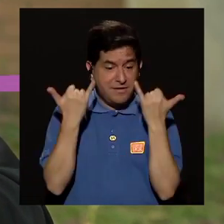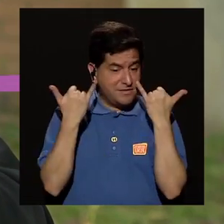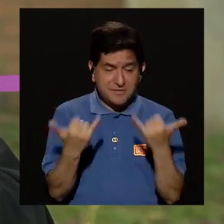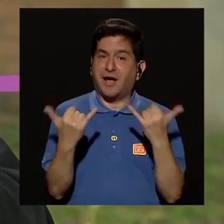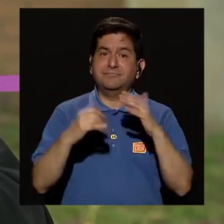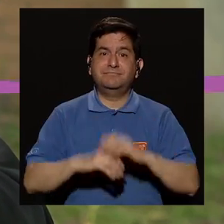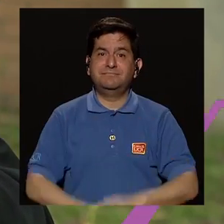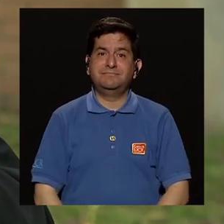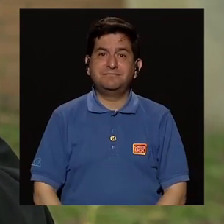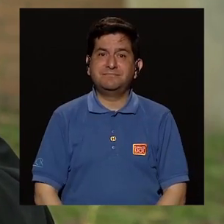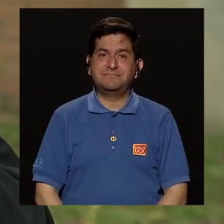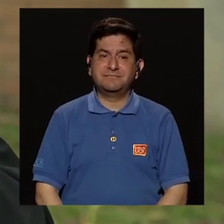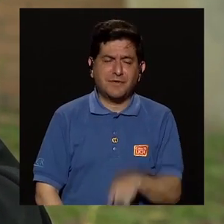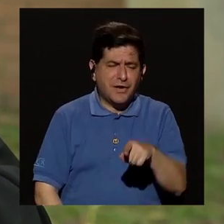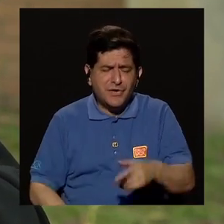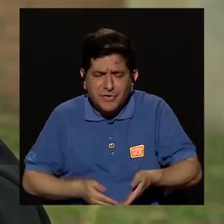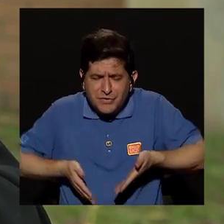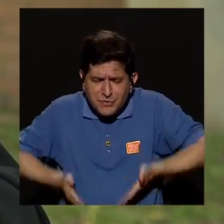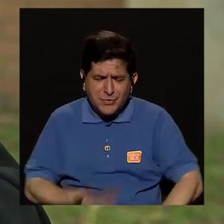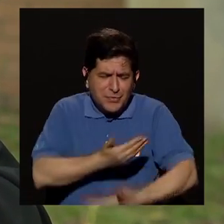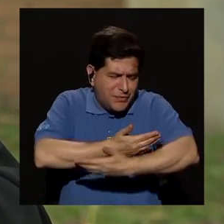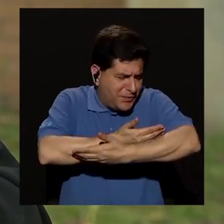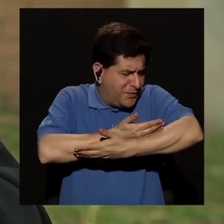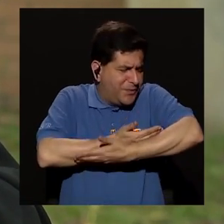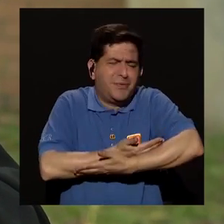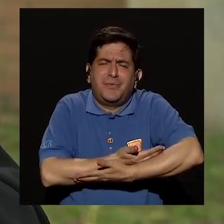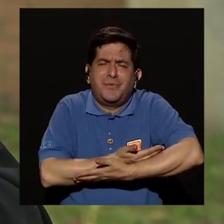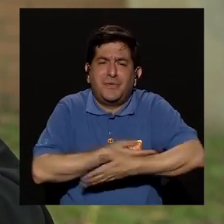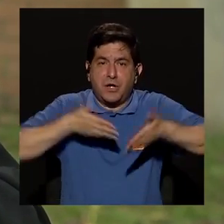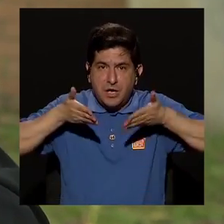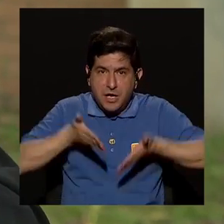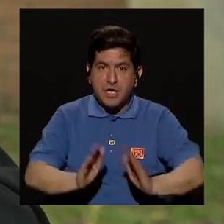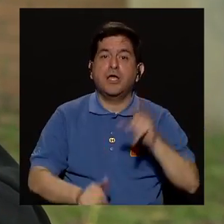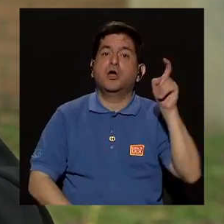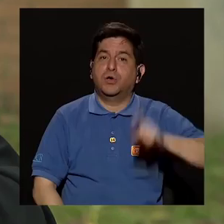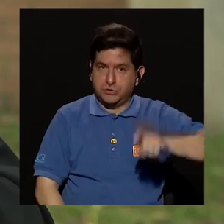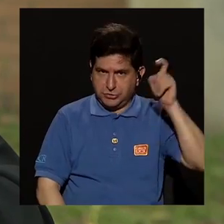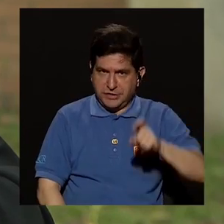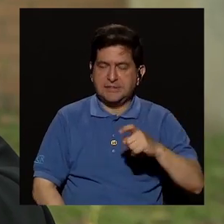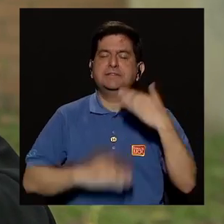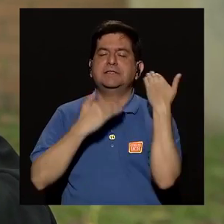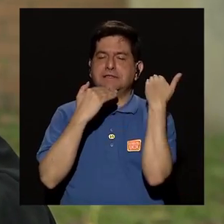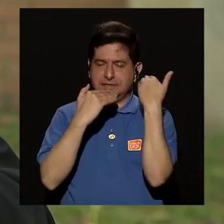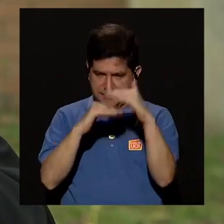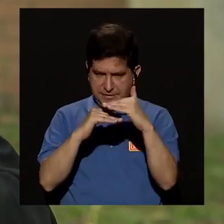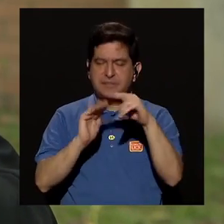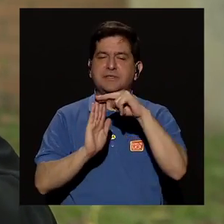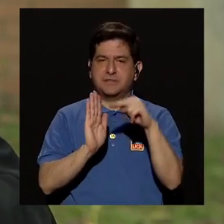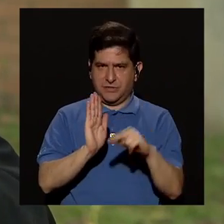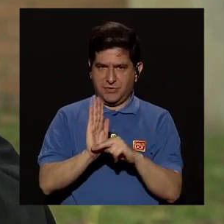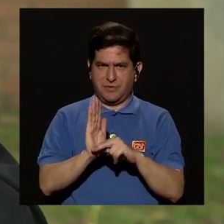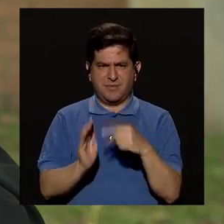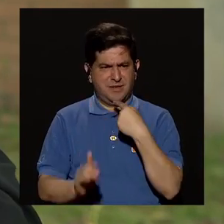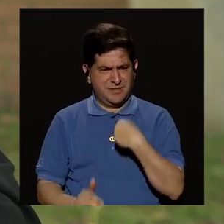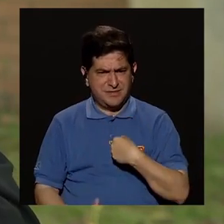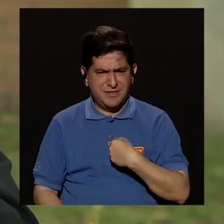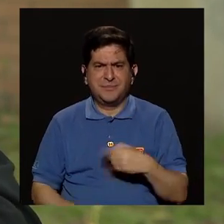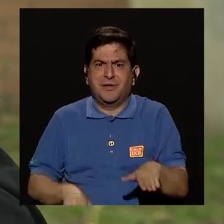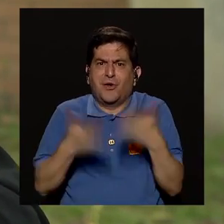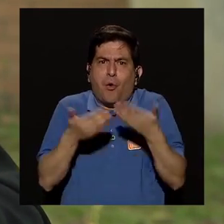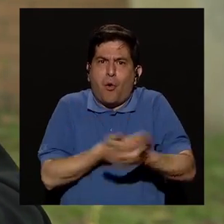pero desde que nacen, o sea, desde que están recién nacidos nuestros hijos ocupan ciertos límites, ciertas normas. Y ustedes